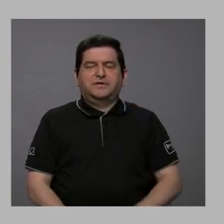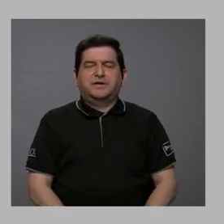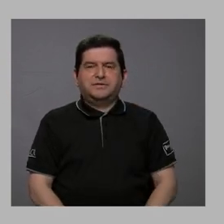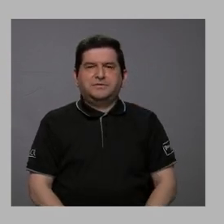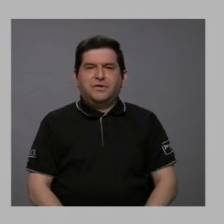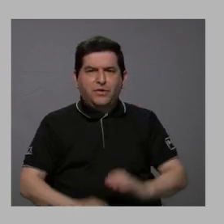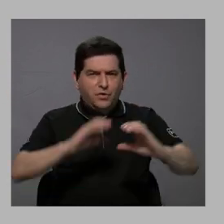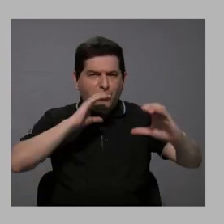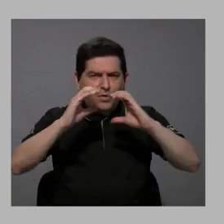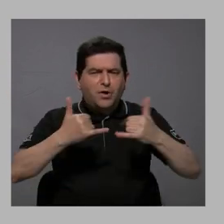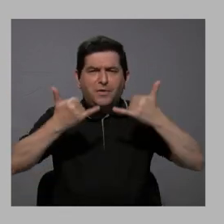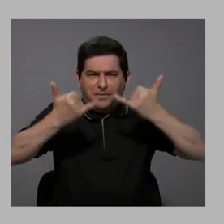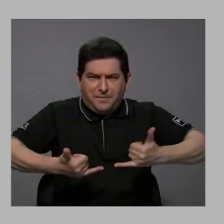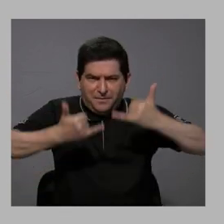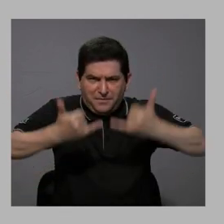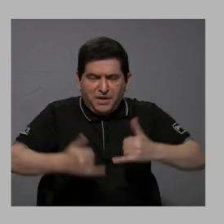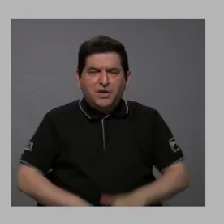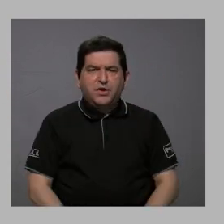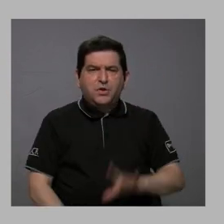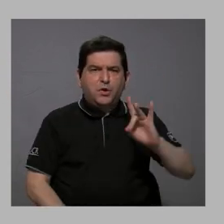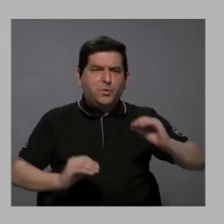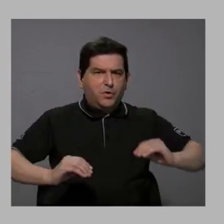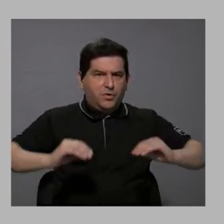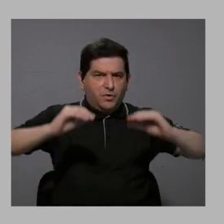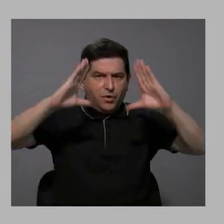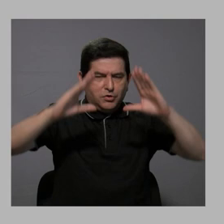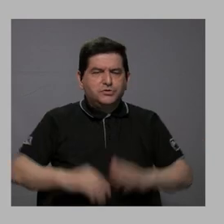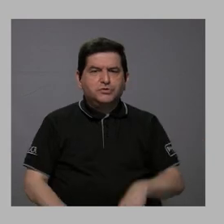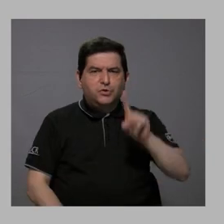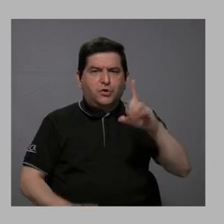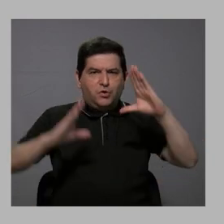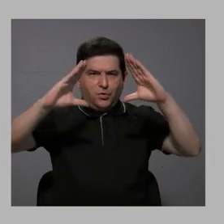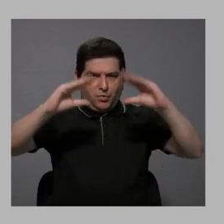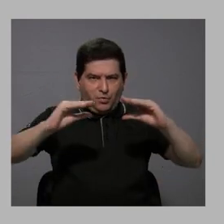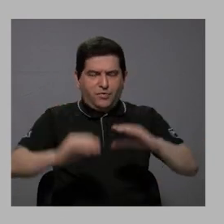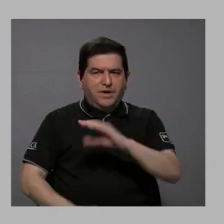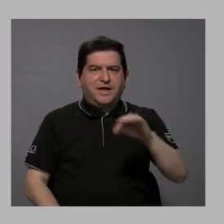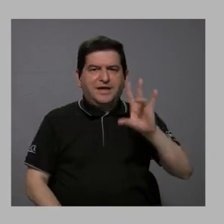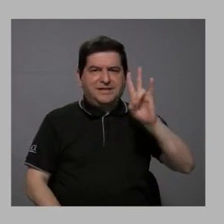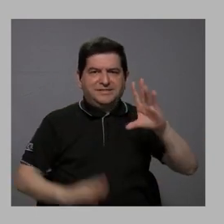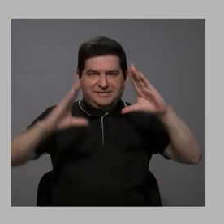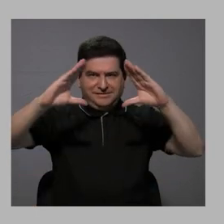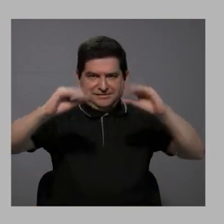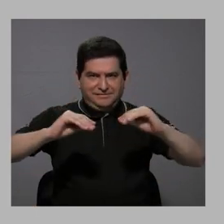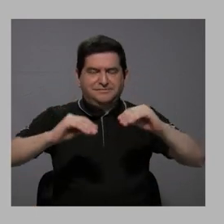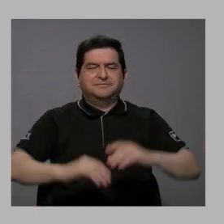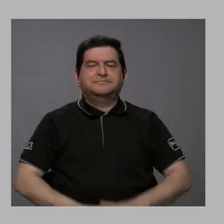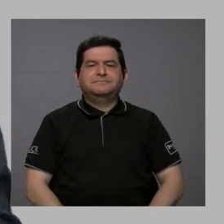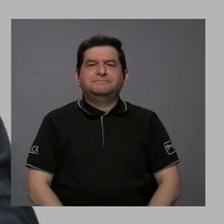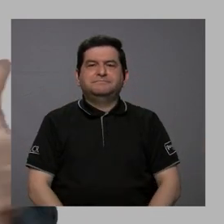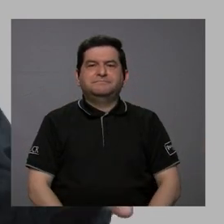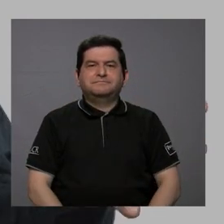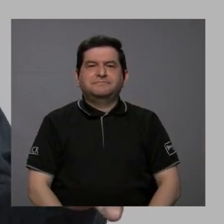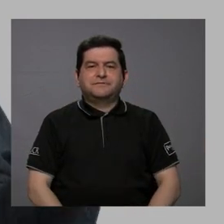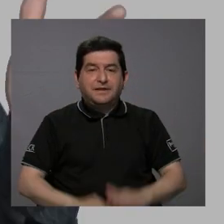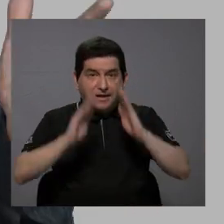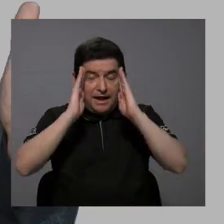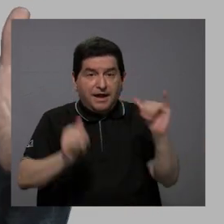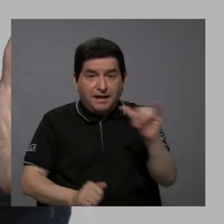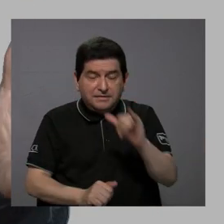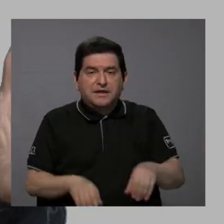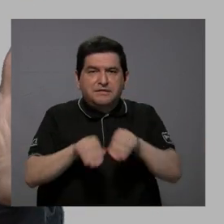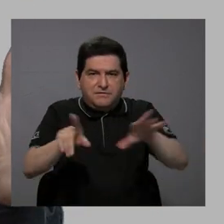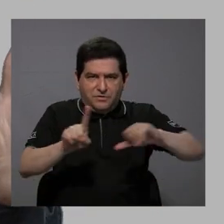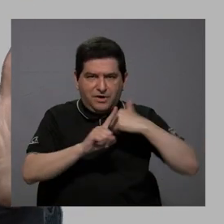con transmisiones en vivo a las 8 de la mañana, a la 1 de la tarde y a las 7 de la noche. Síganos también